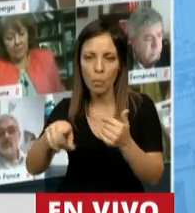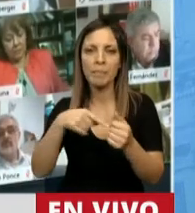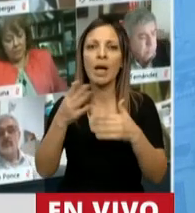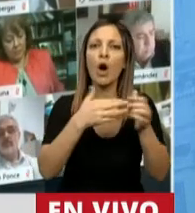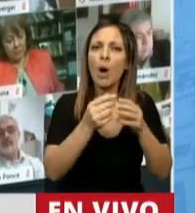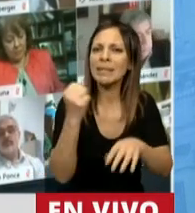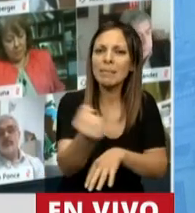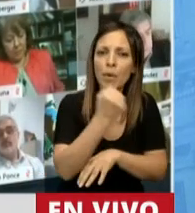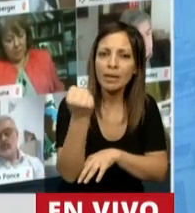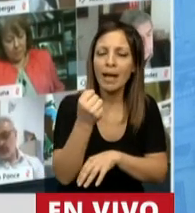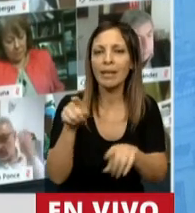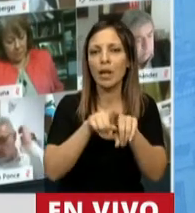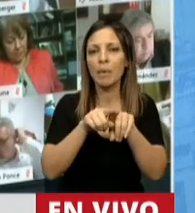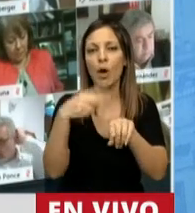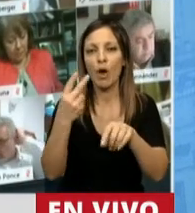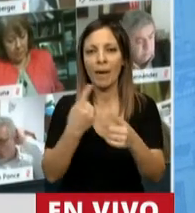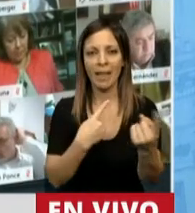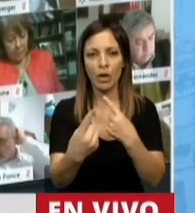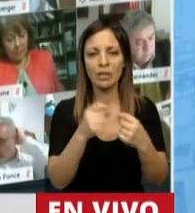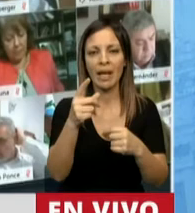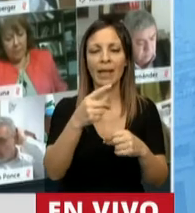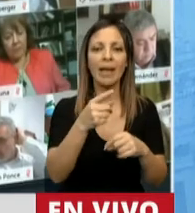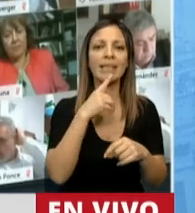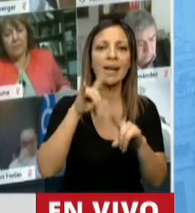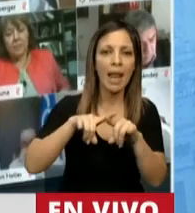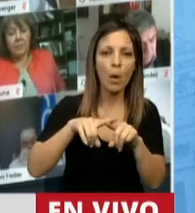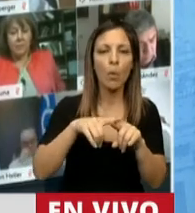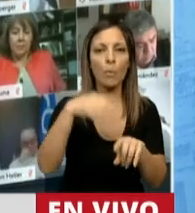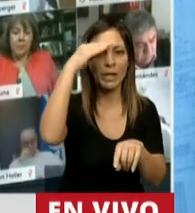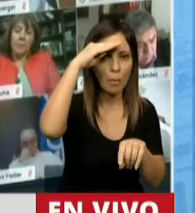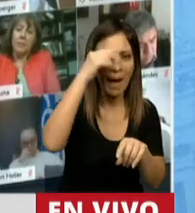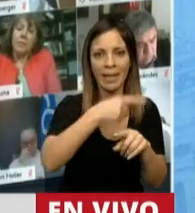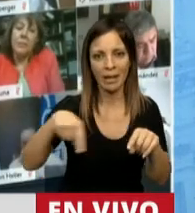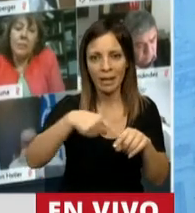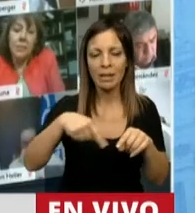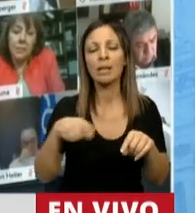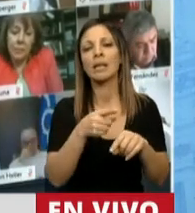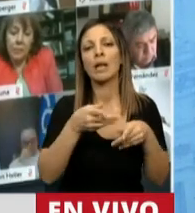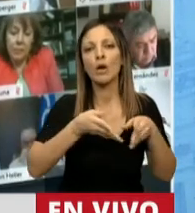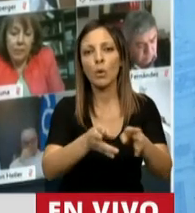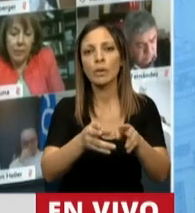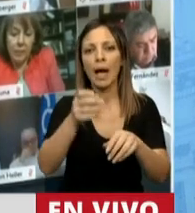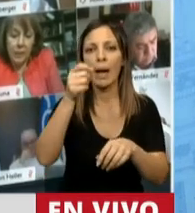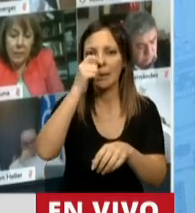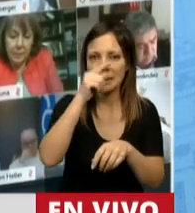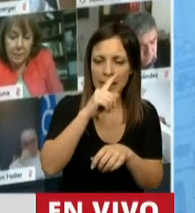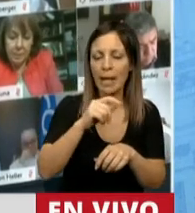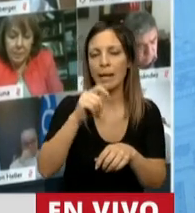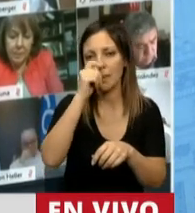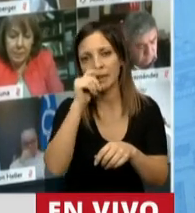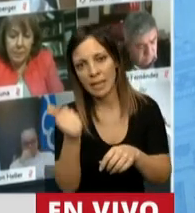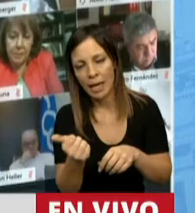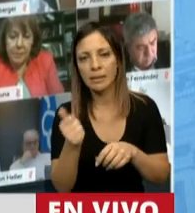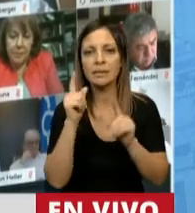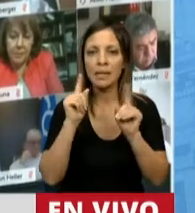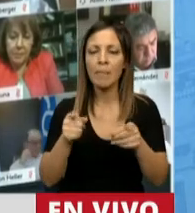importantísimas como la doble trocha Trelew-Puerto Madryn, la ruta 25 y la 26, o la tan necesaria ruta 40 de